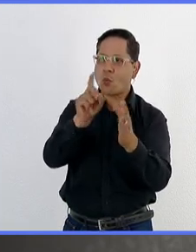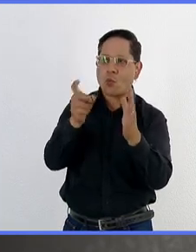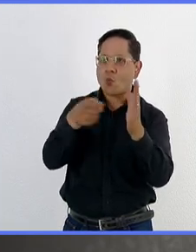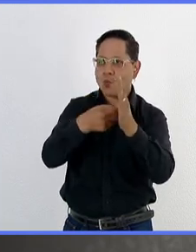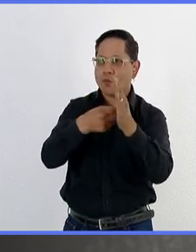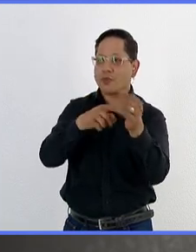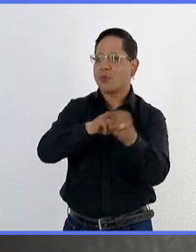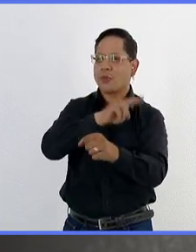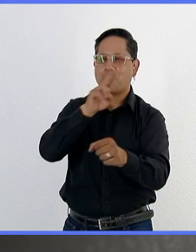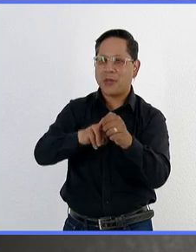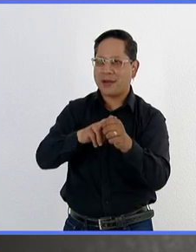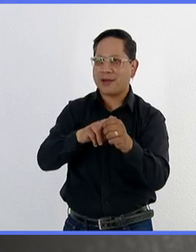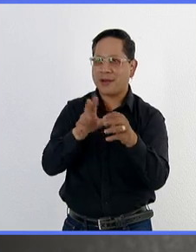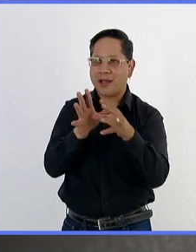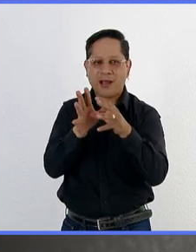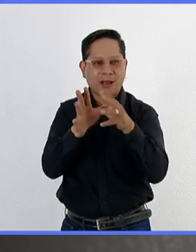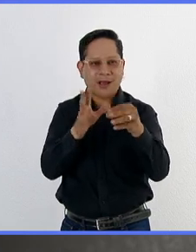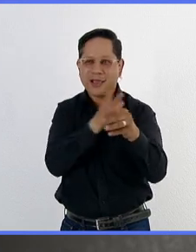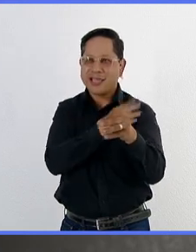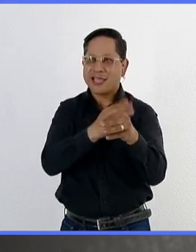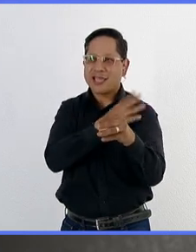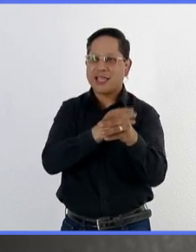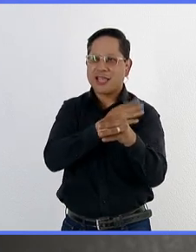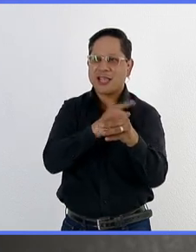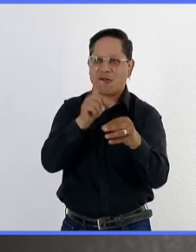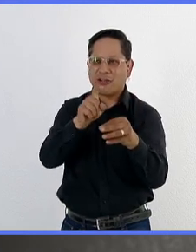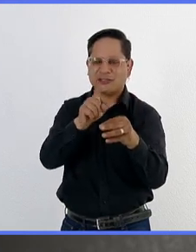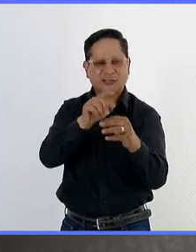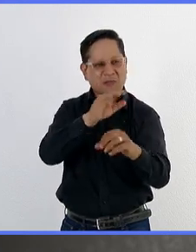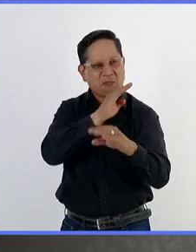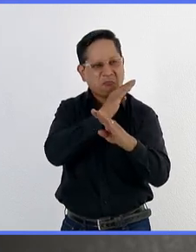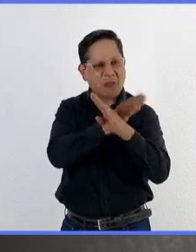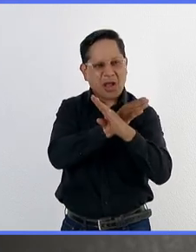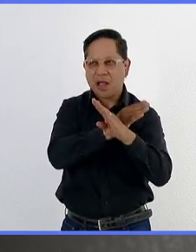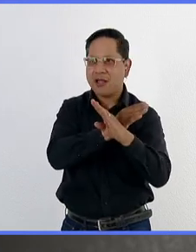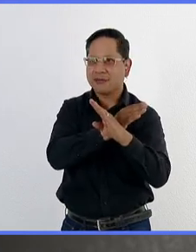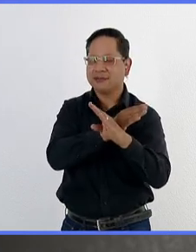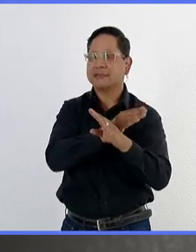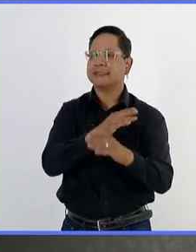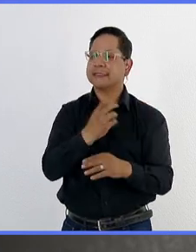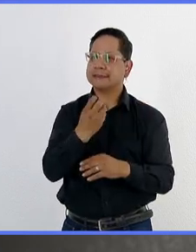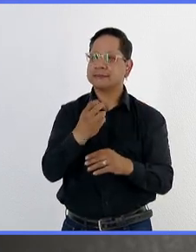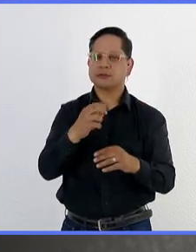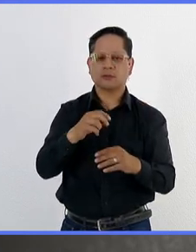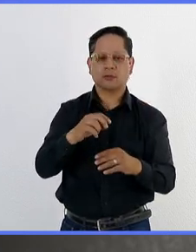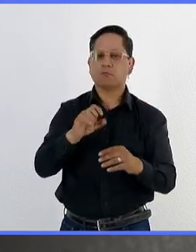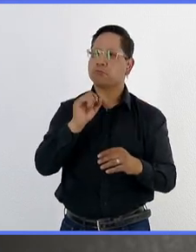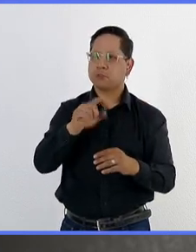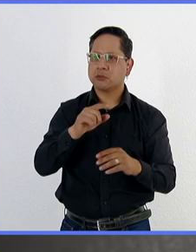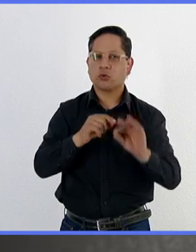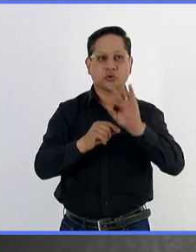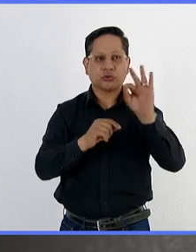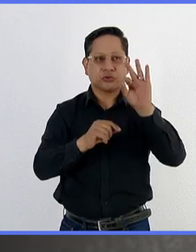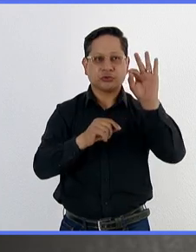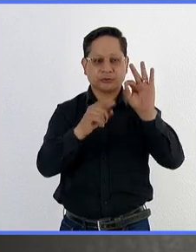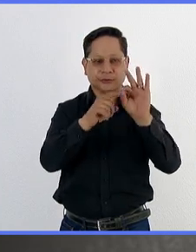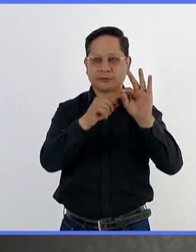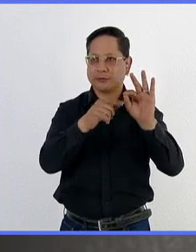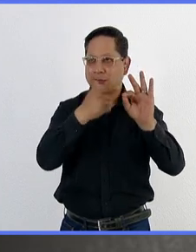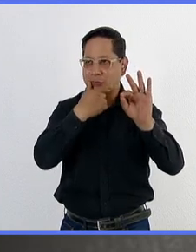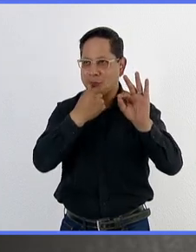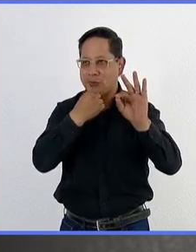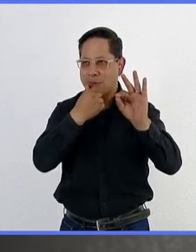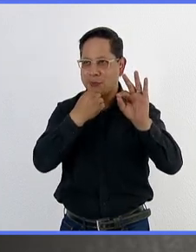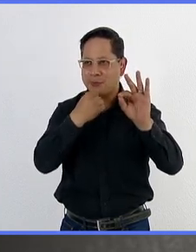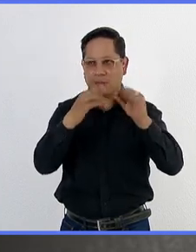enemigo natural. Y como parte de esta estrategia de manejo, también liberamos machos estériles